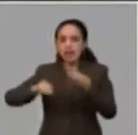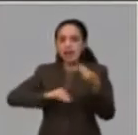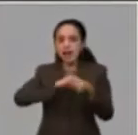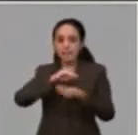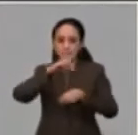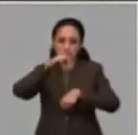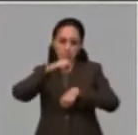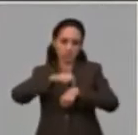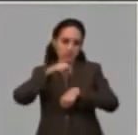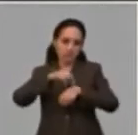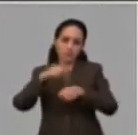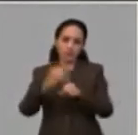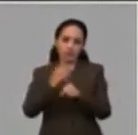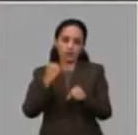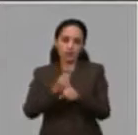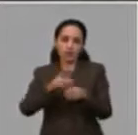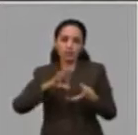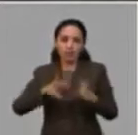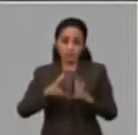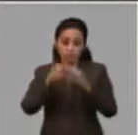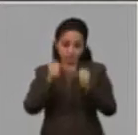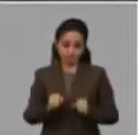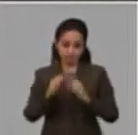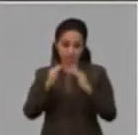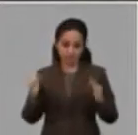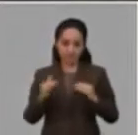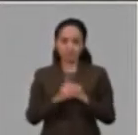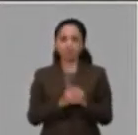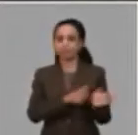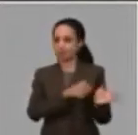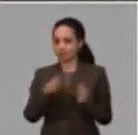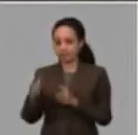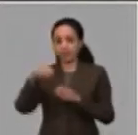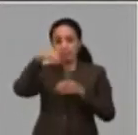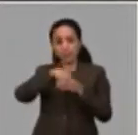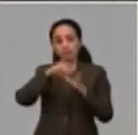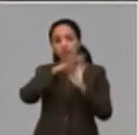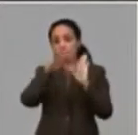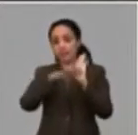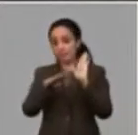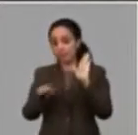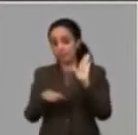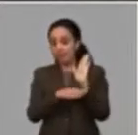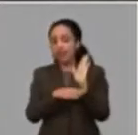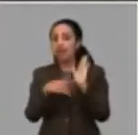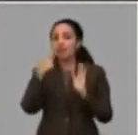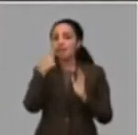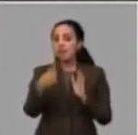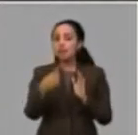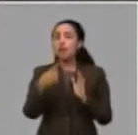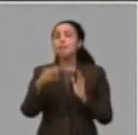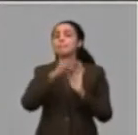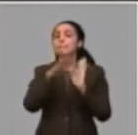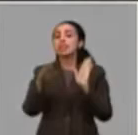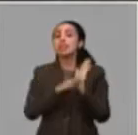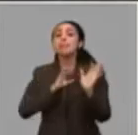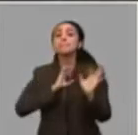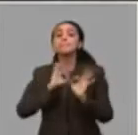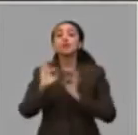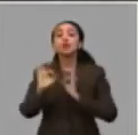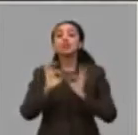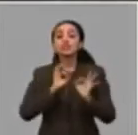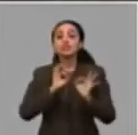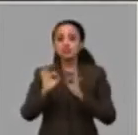en esta forma. Ahora, también tenemos como parte de estas medidas, medidas que son de protección. Medidas de